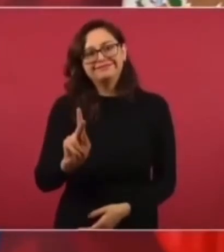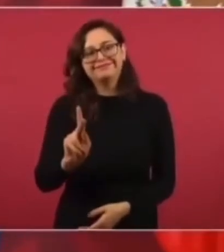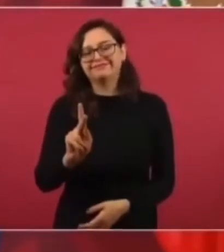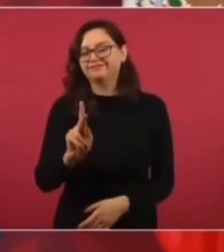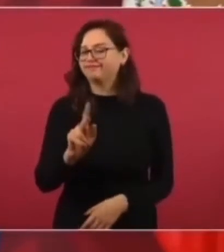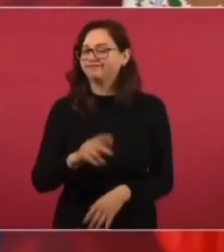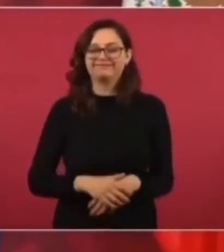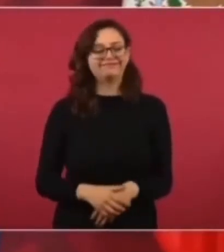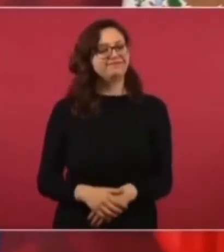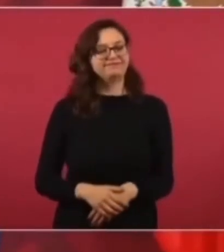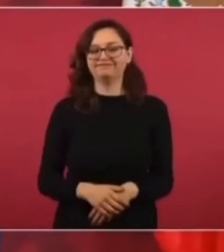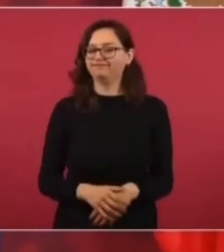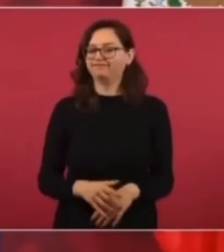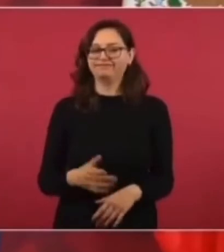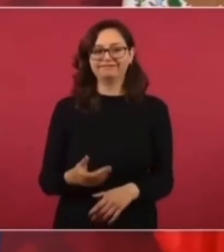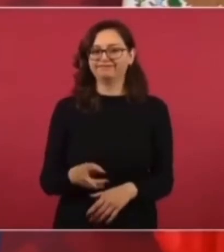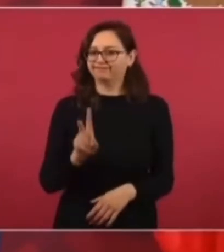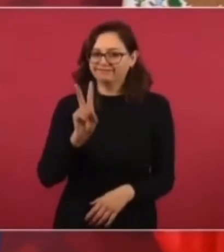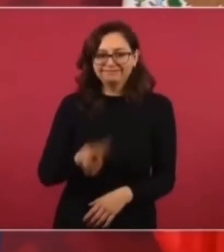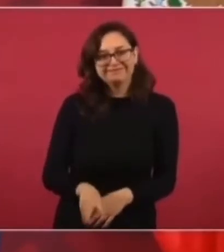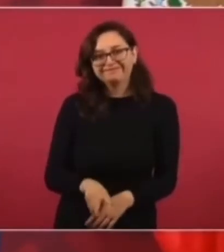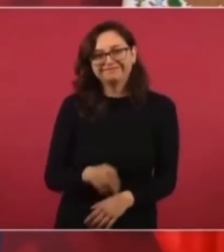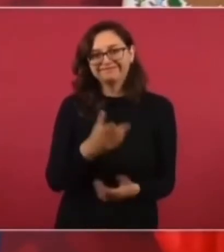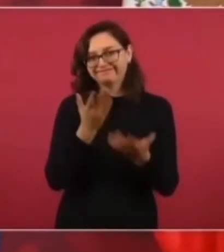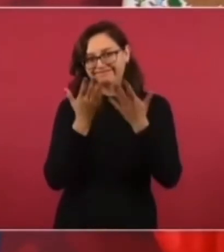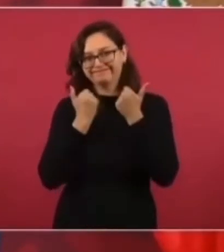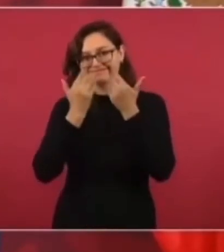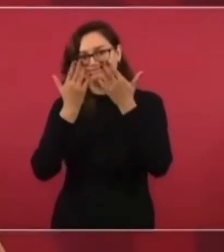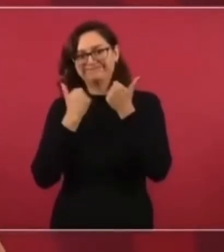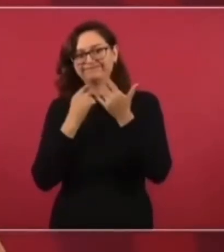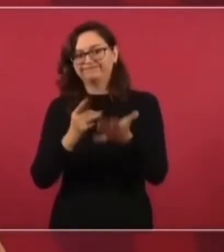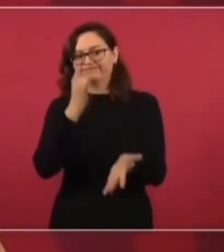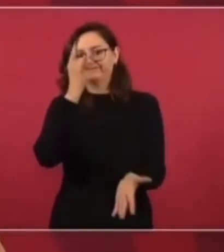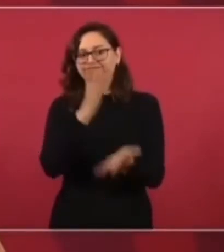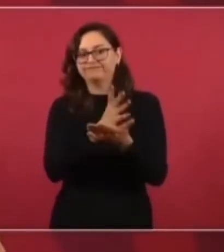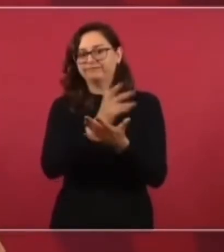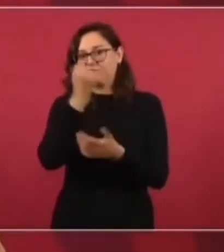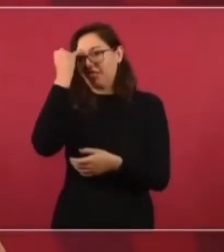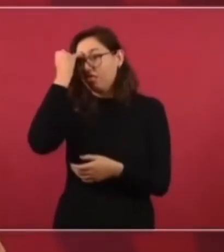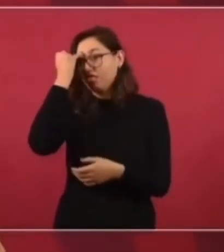casos, con el afán de perjudicarnos.